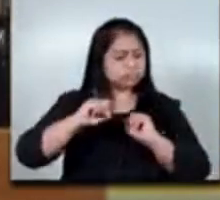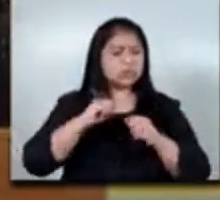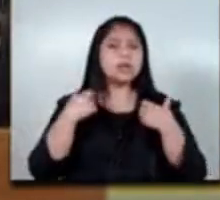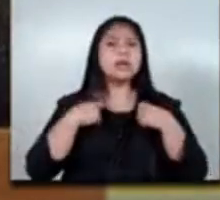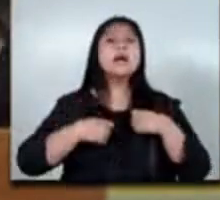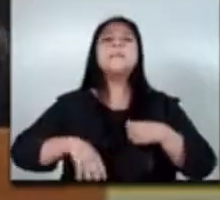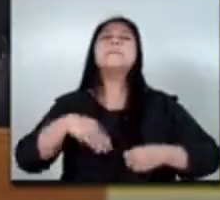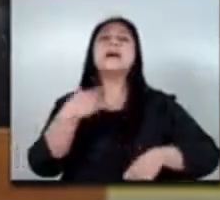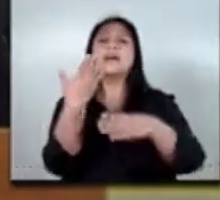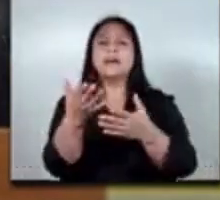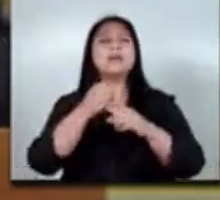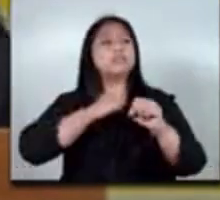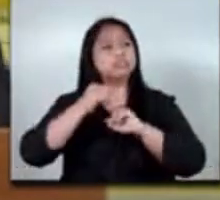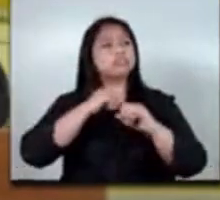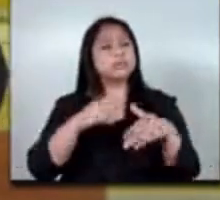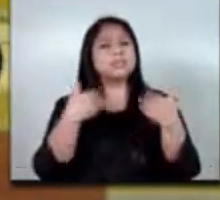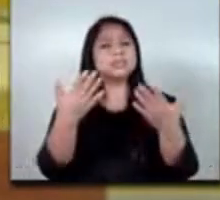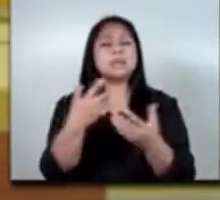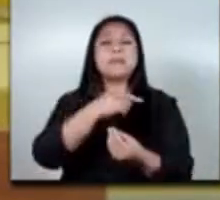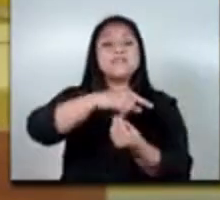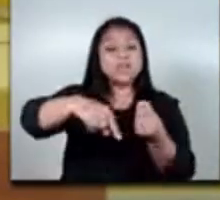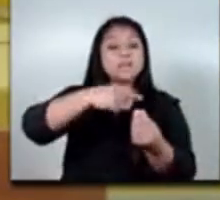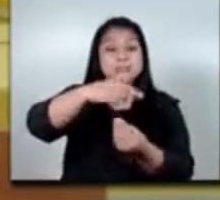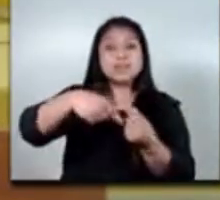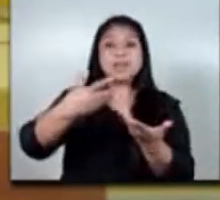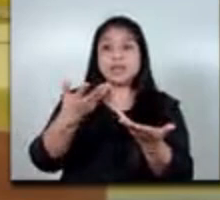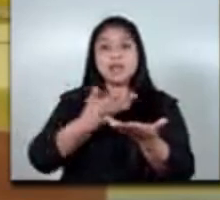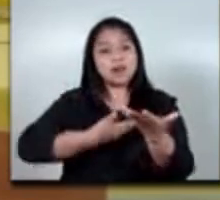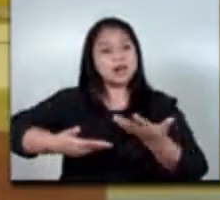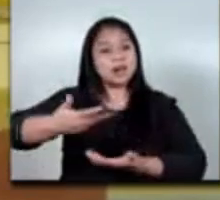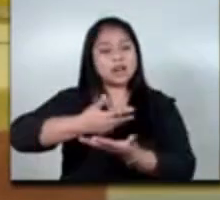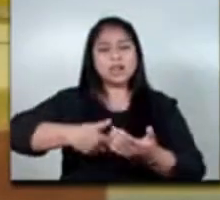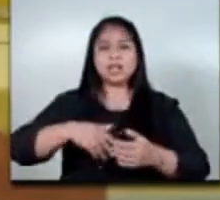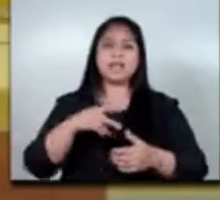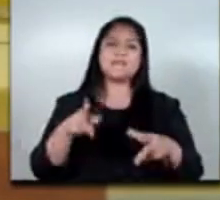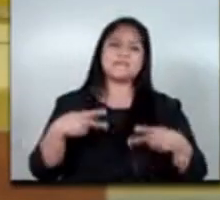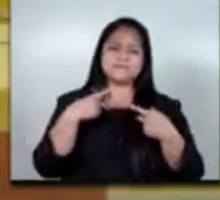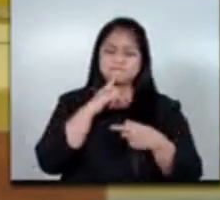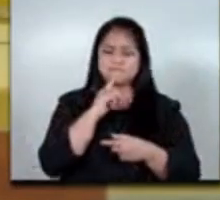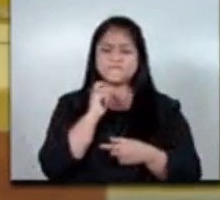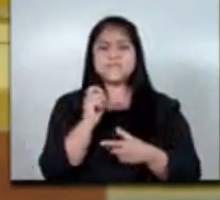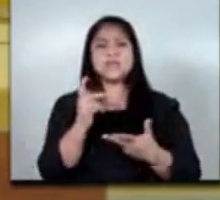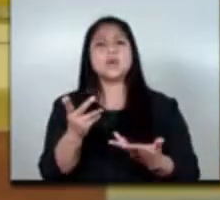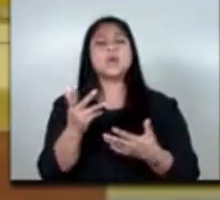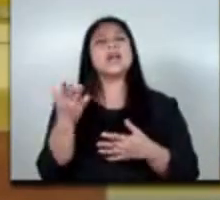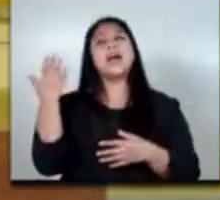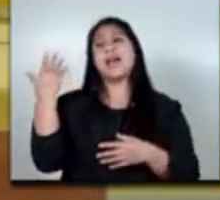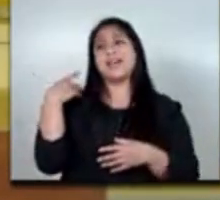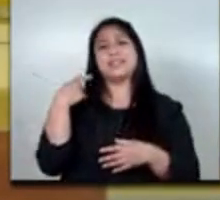esas condiciones para que su familia pueda vivir en mejor condición de la que estaba antes